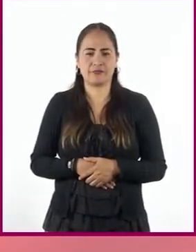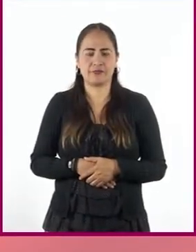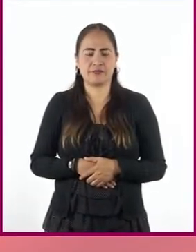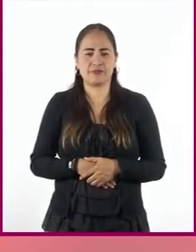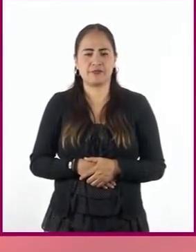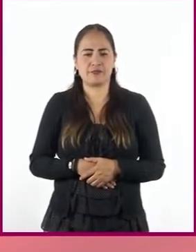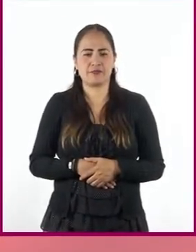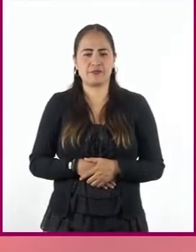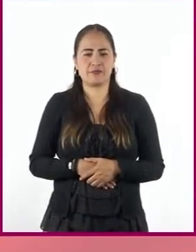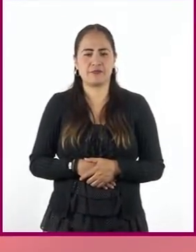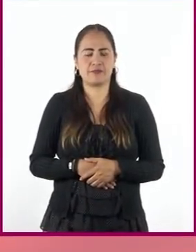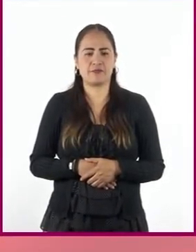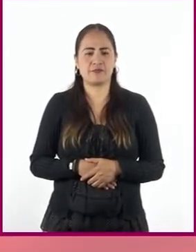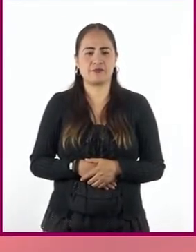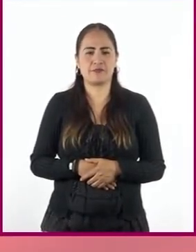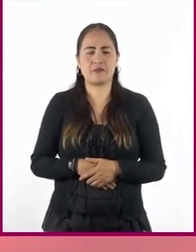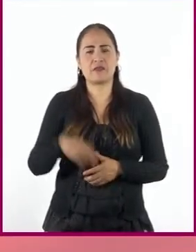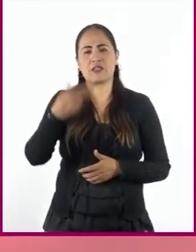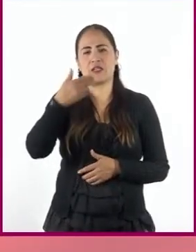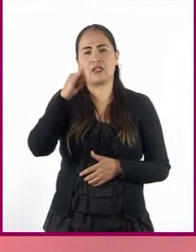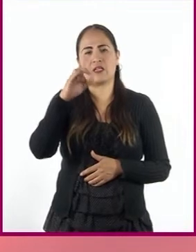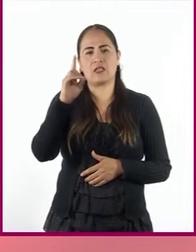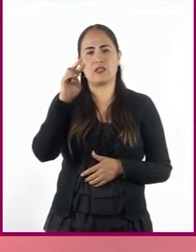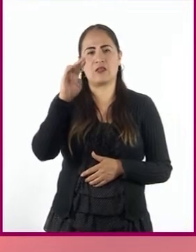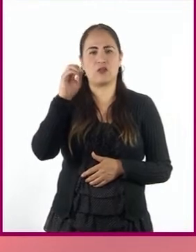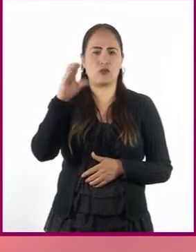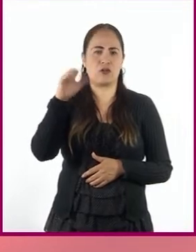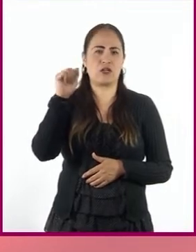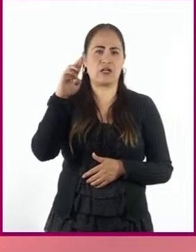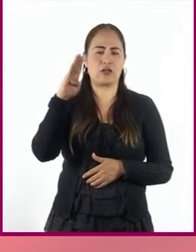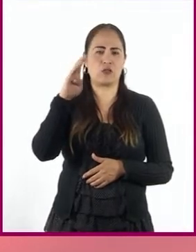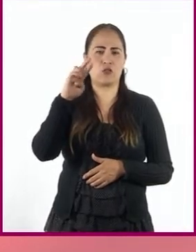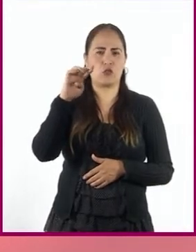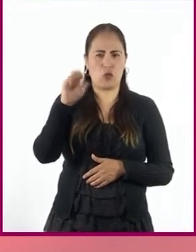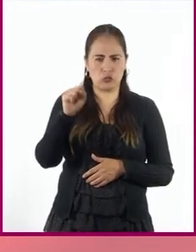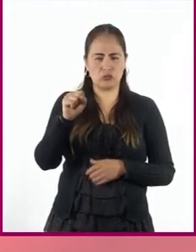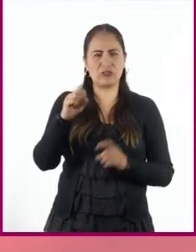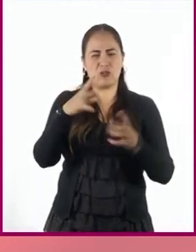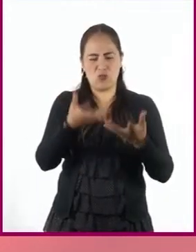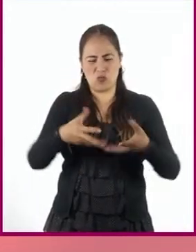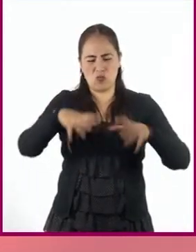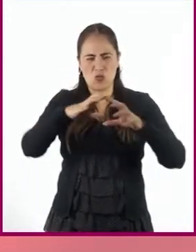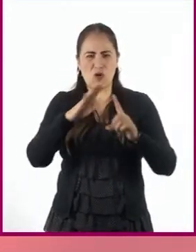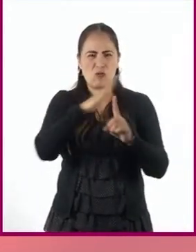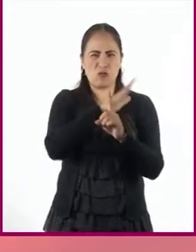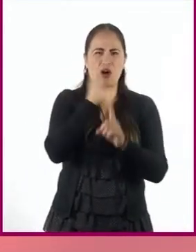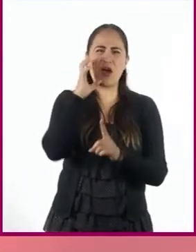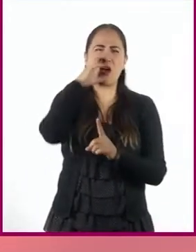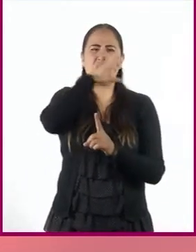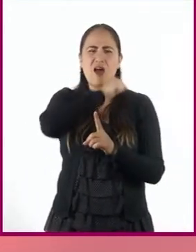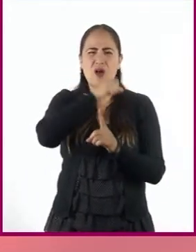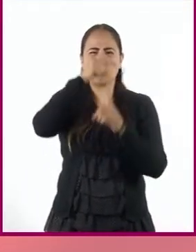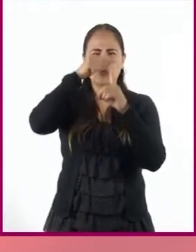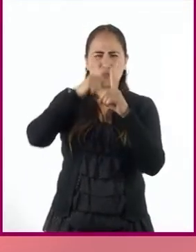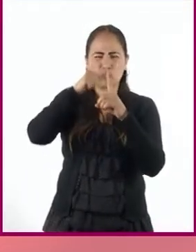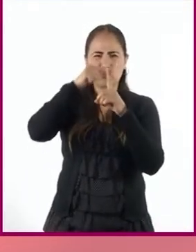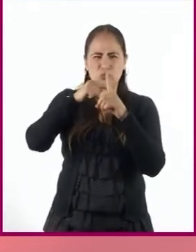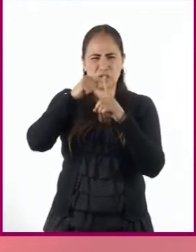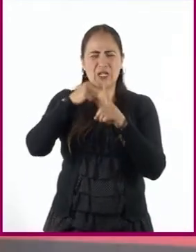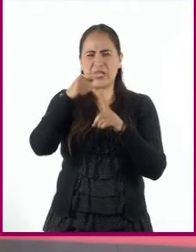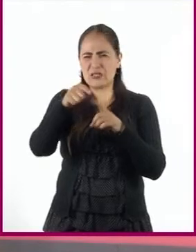La dependencia de los hidrocarburos, además de contribuir al cambio climático, reconsigue una serie de problemas